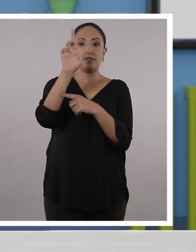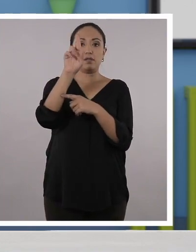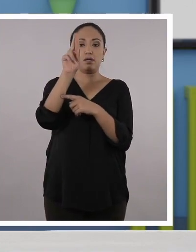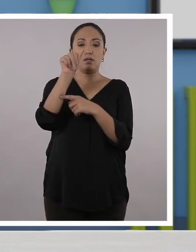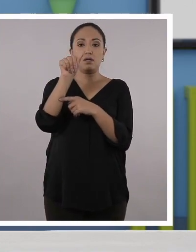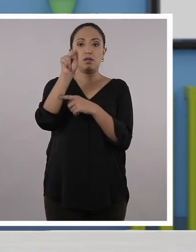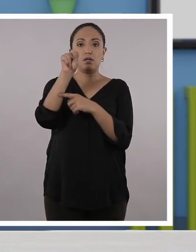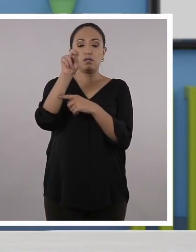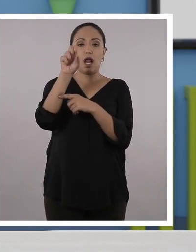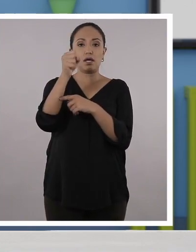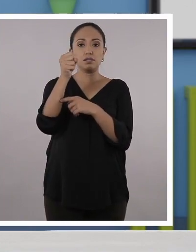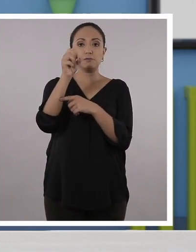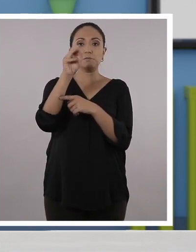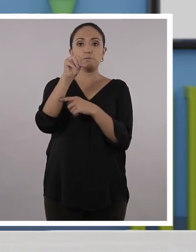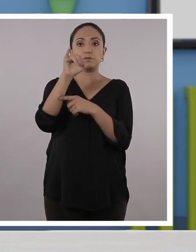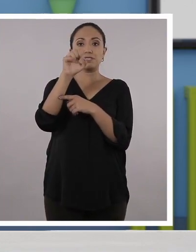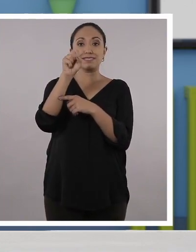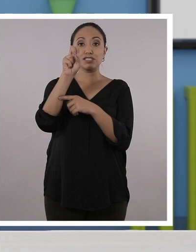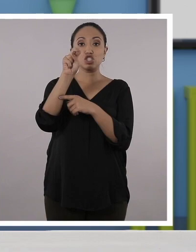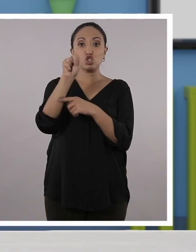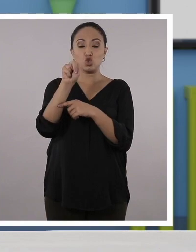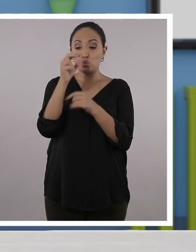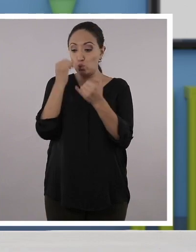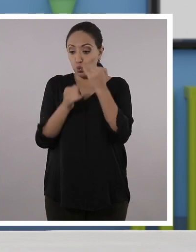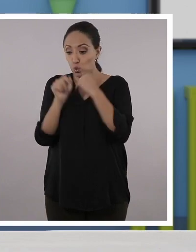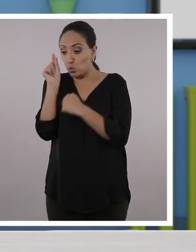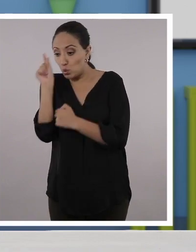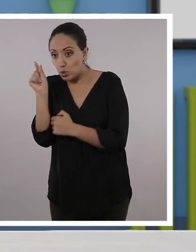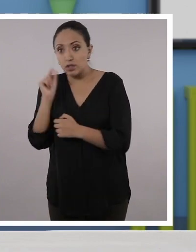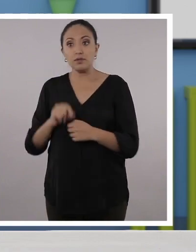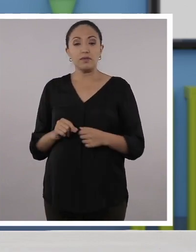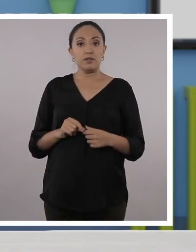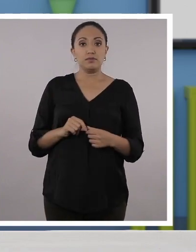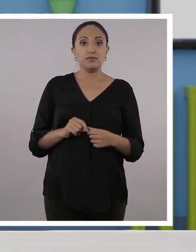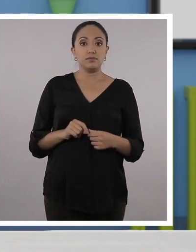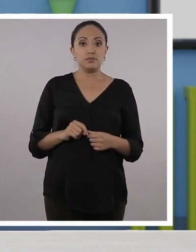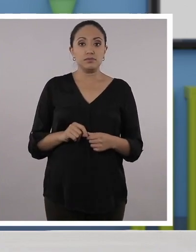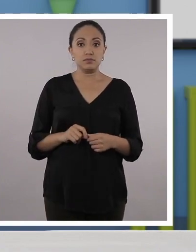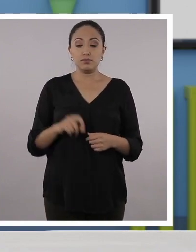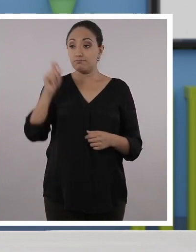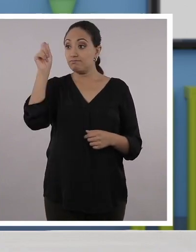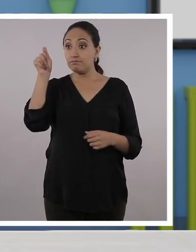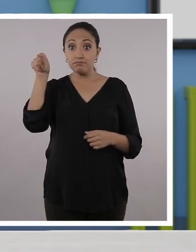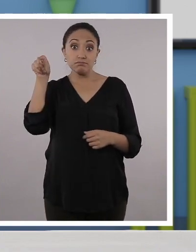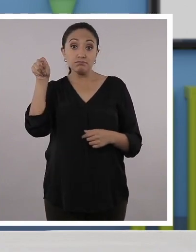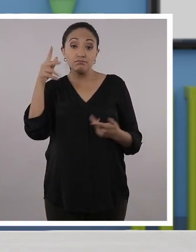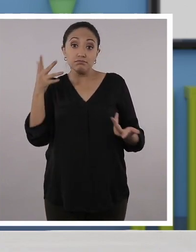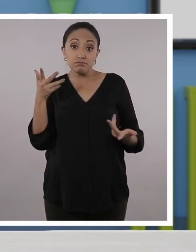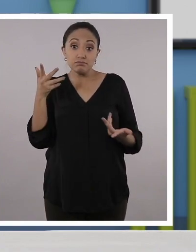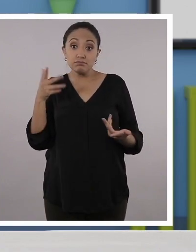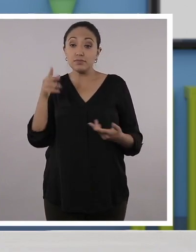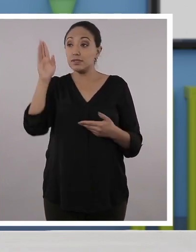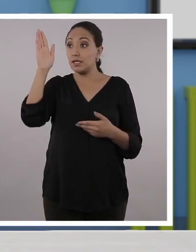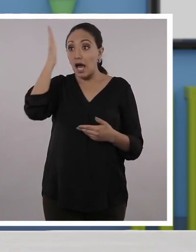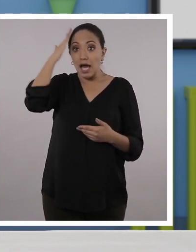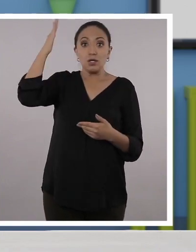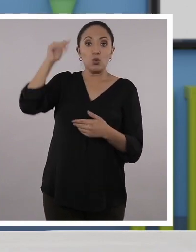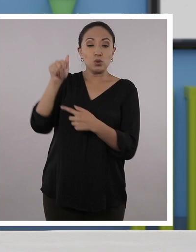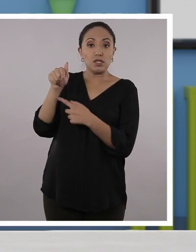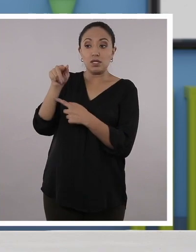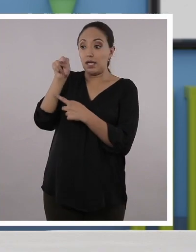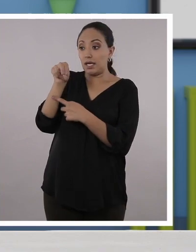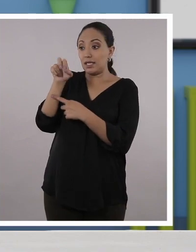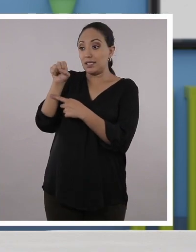Transmisión. ¿Dónde tiene la tilde? En la última. Muy bien. Transmisión. Y se cumple, que termina